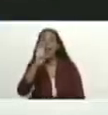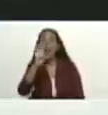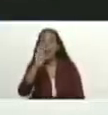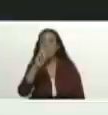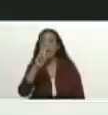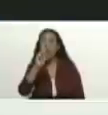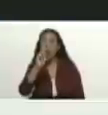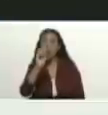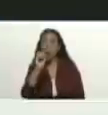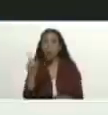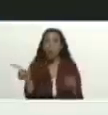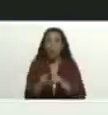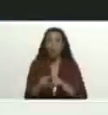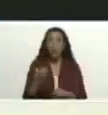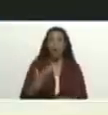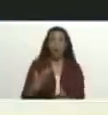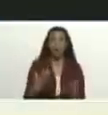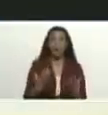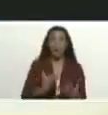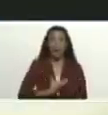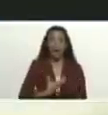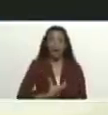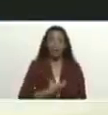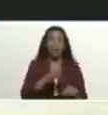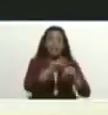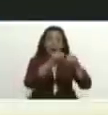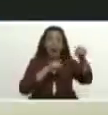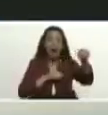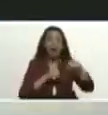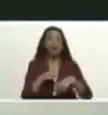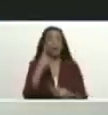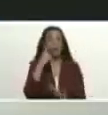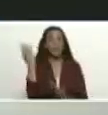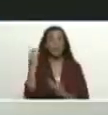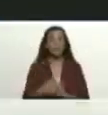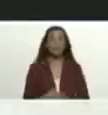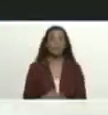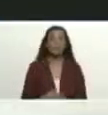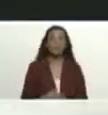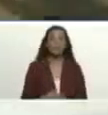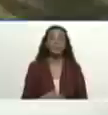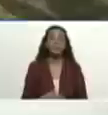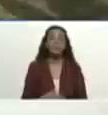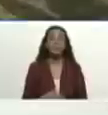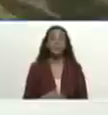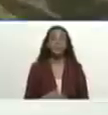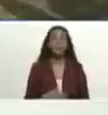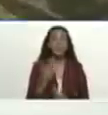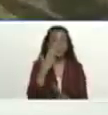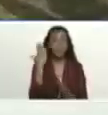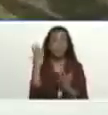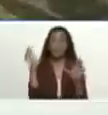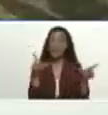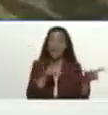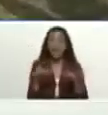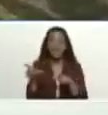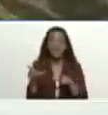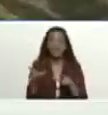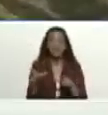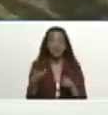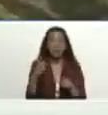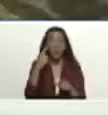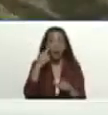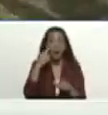junto al alcalde del municipio de San Carlos, Alexandor Mireles, vamos a ver las